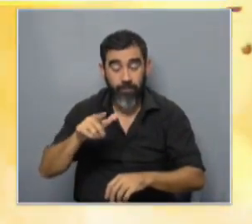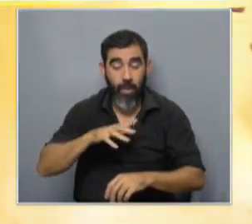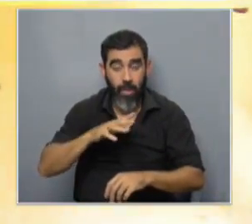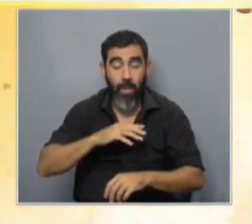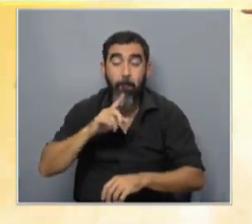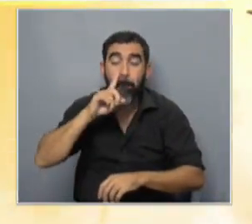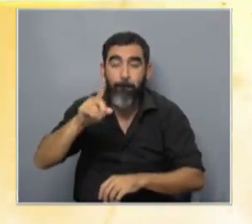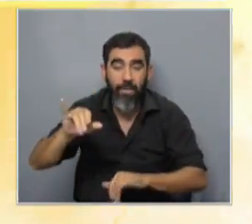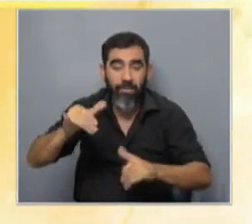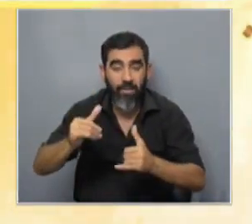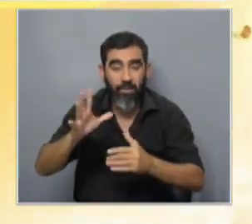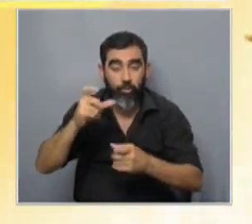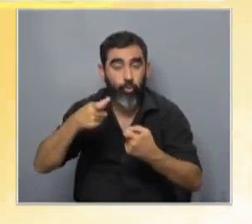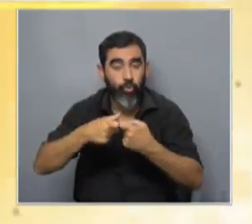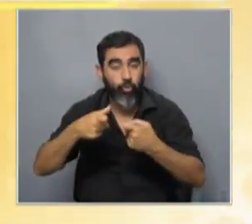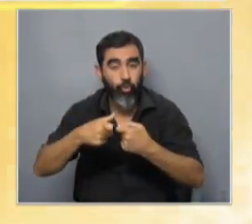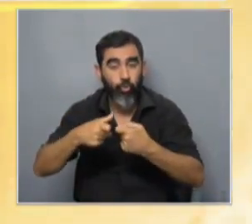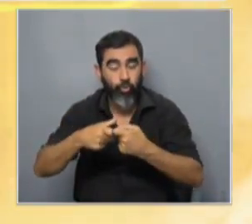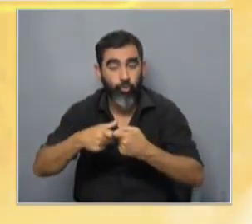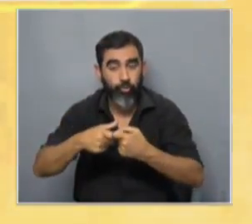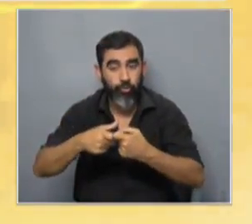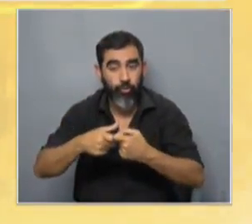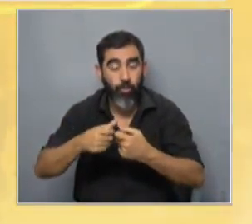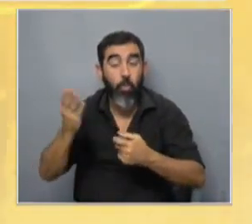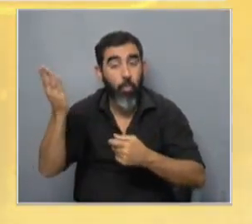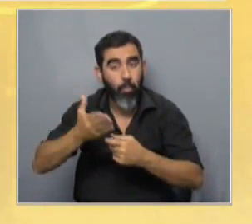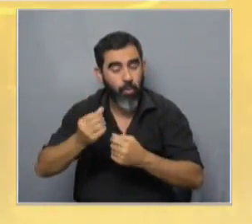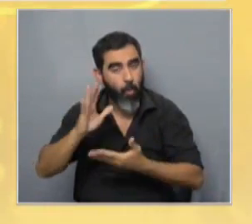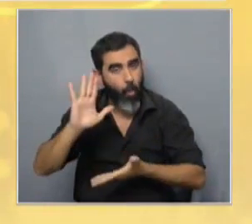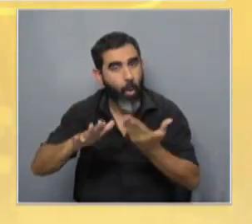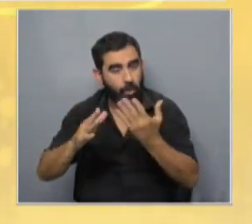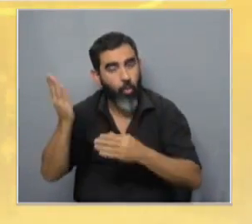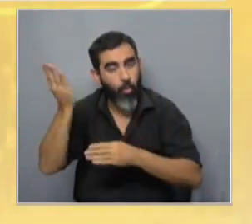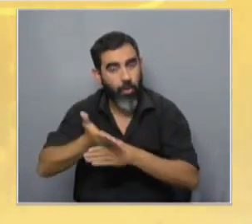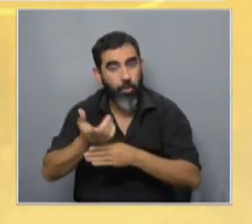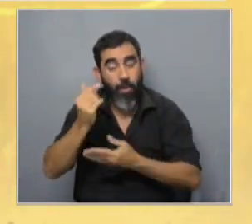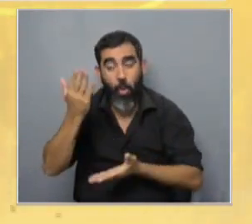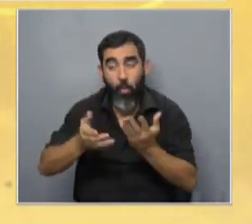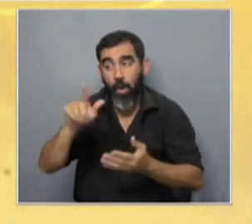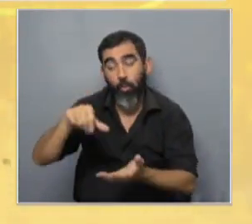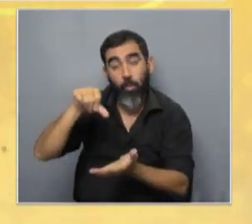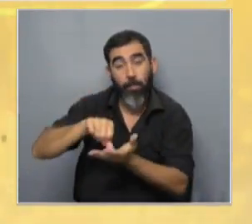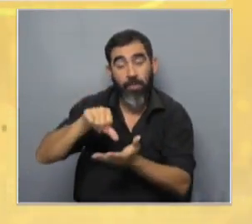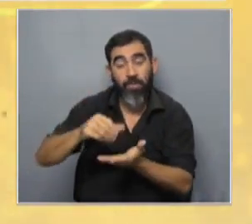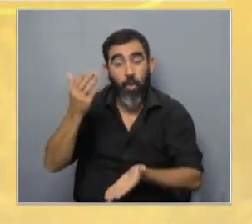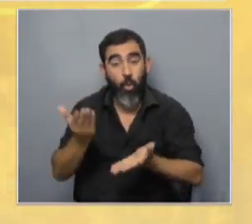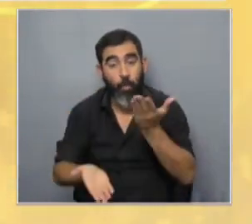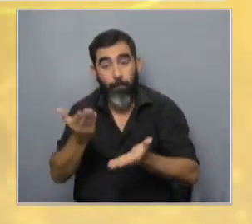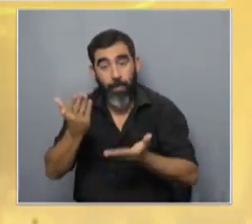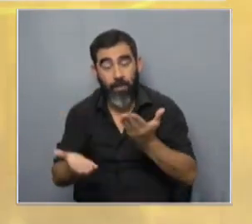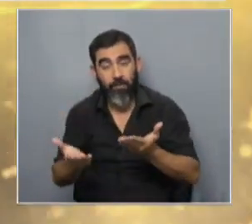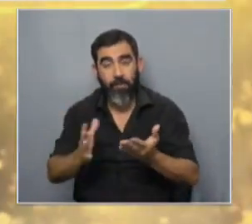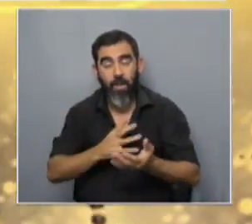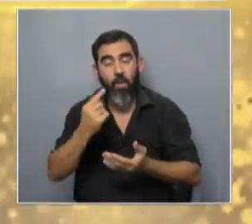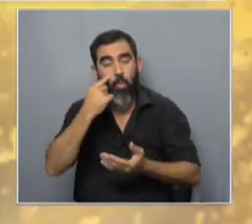ya mil son casi integrantes de investigadores es un porcentaje muy alto pero comparado con otros países de la región tenemos